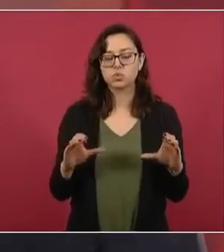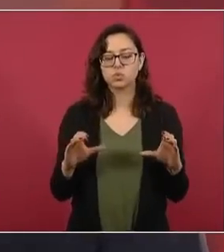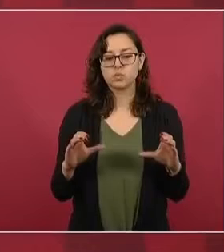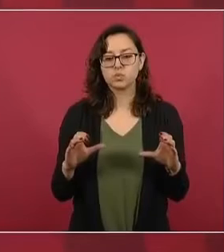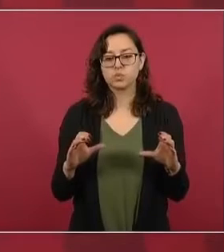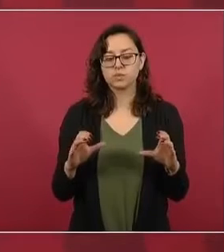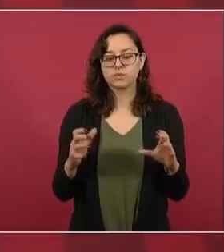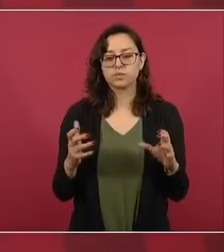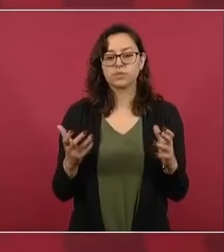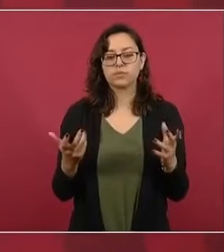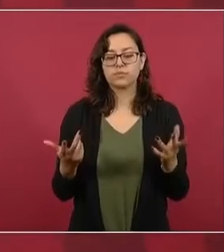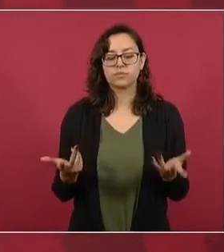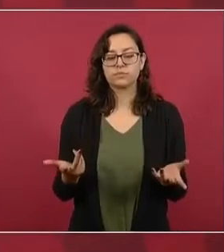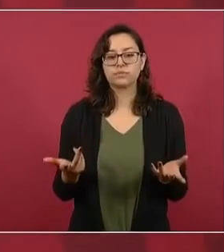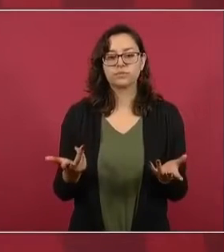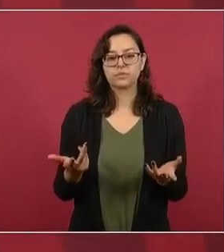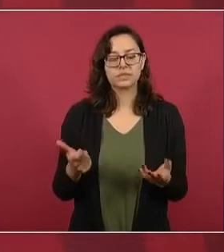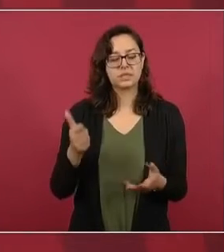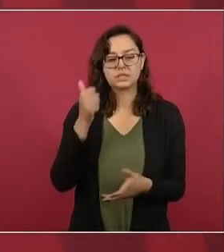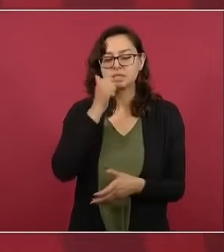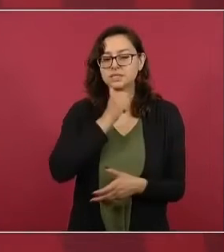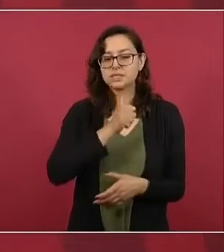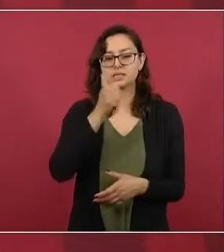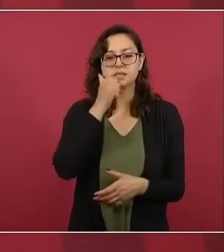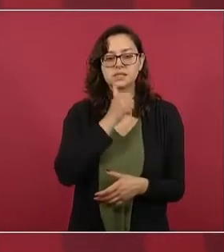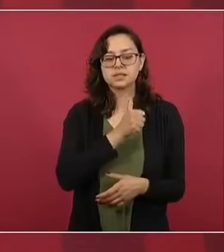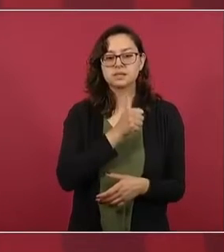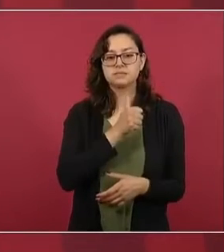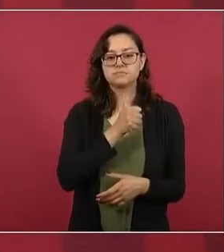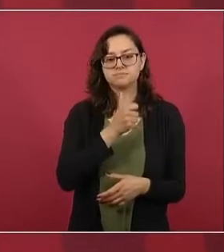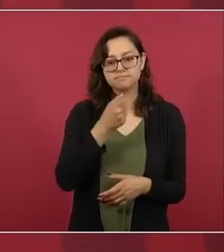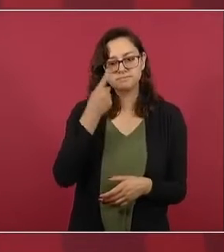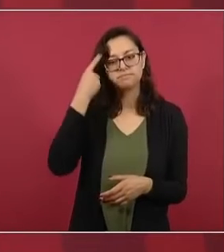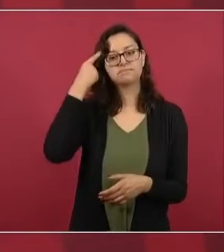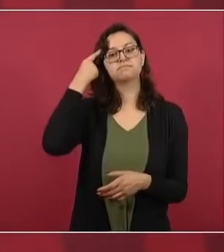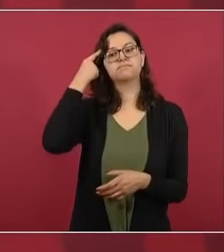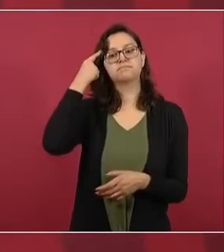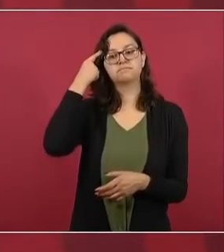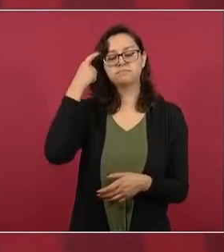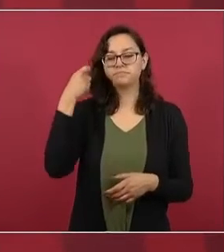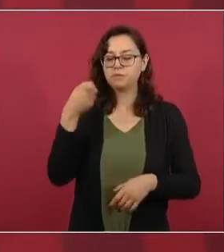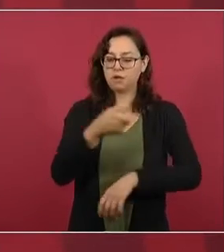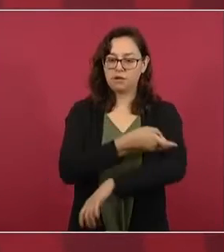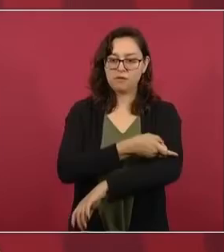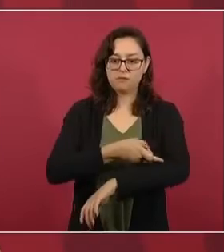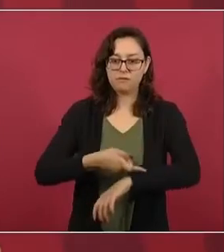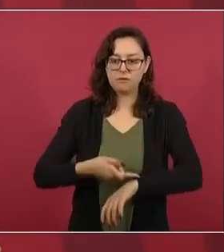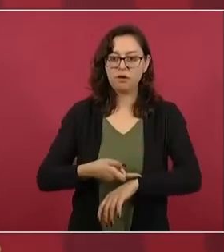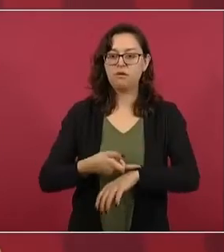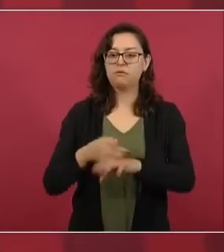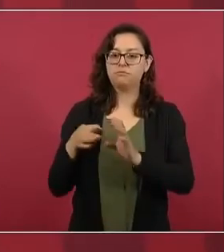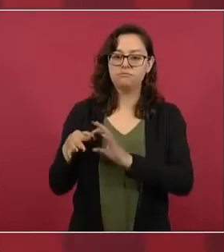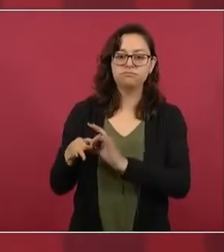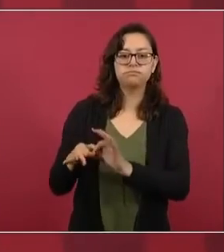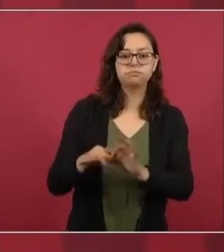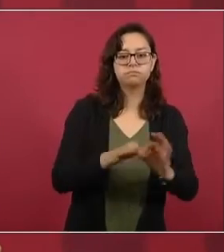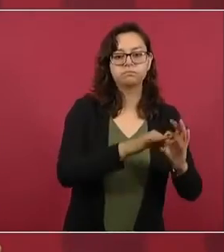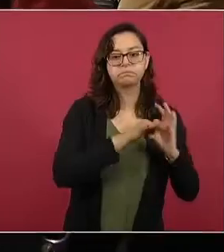tener familias integradas.